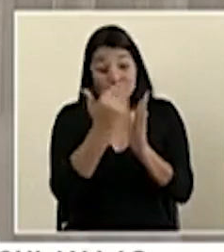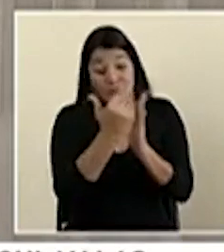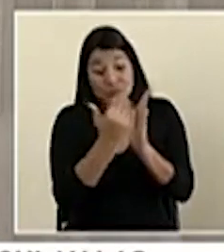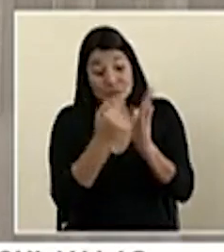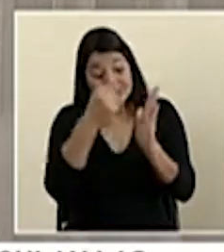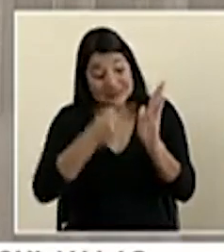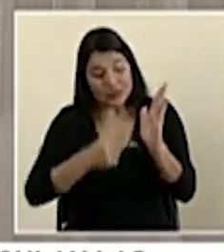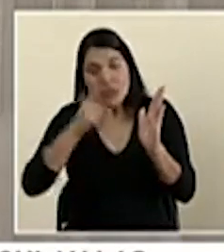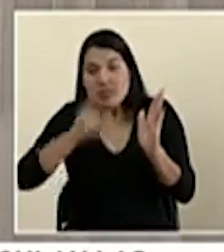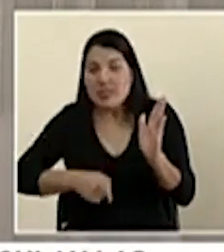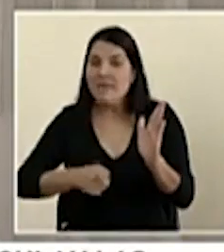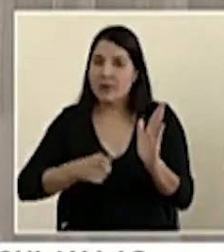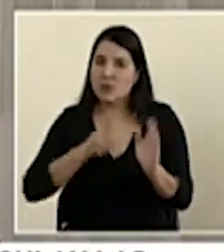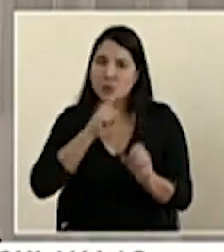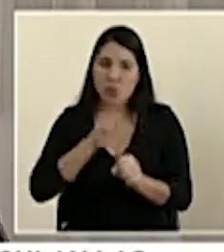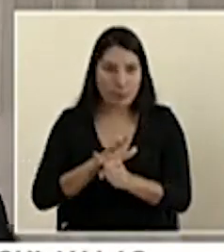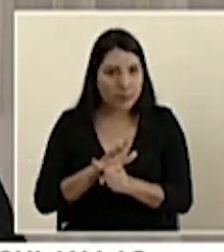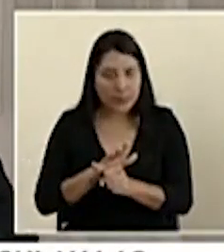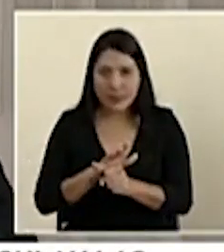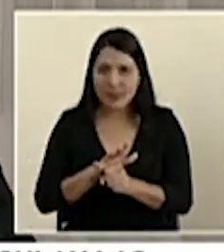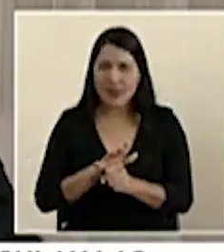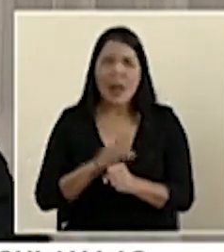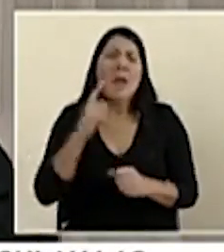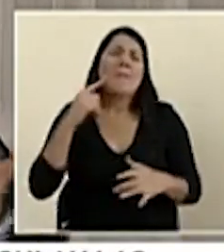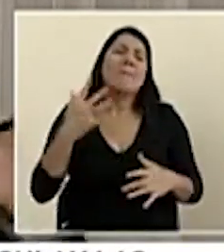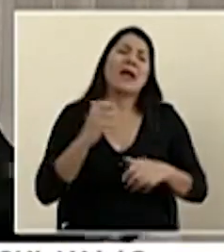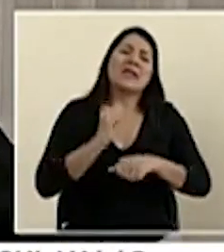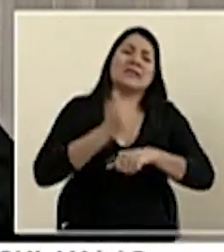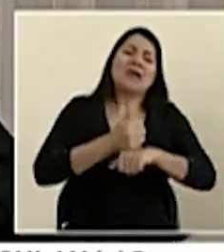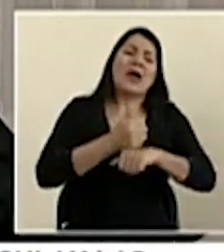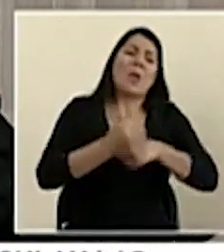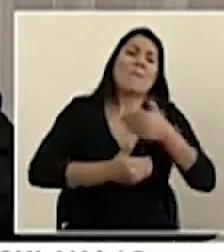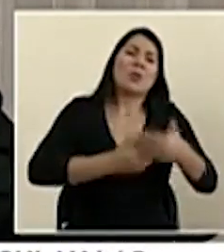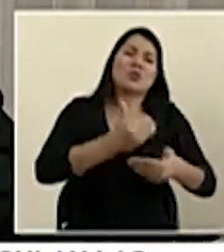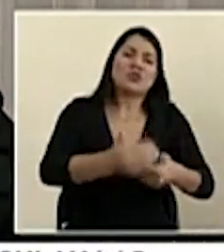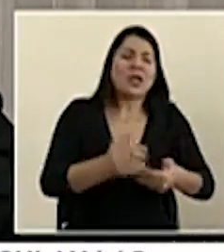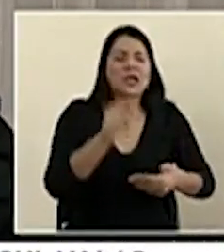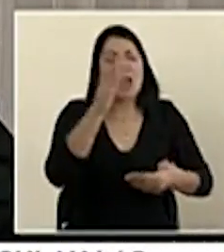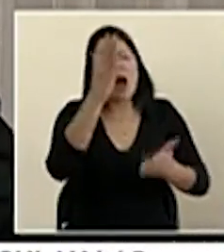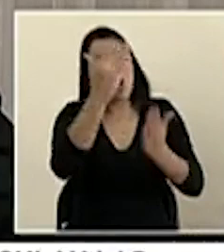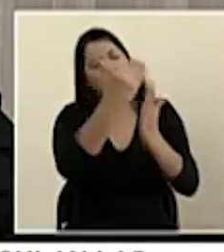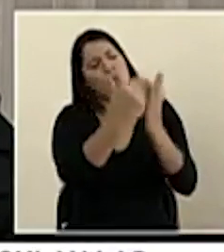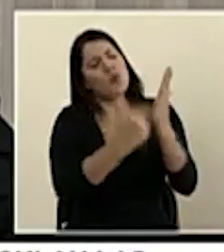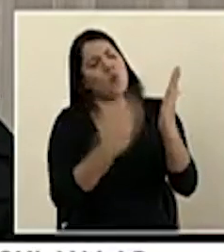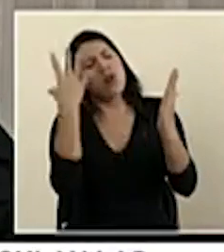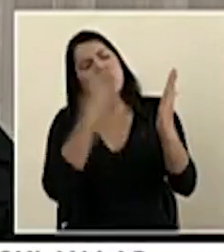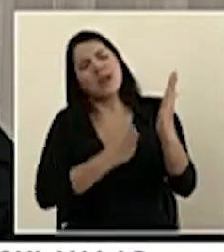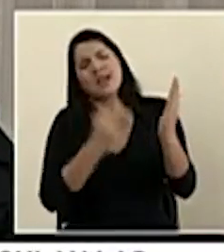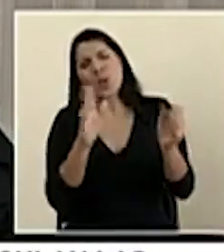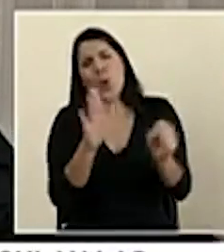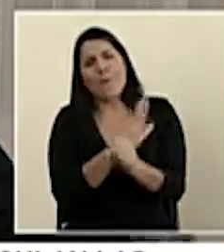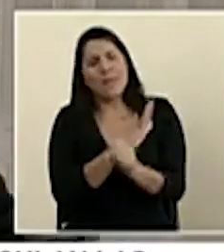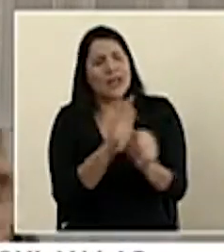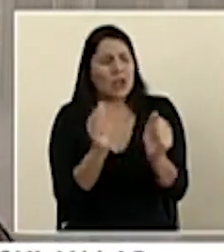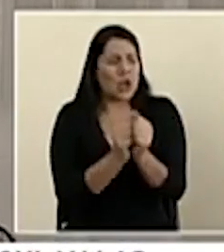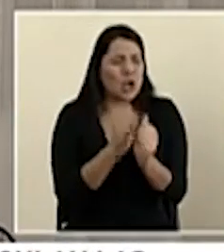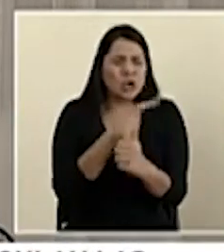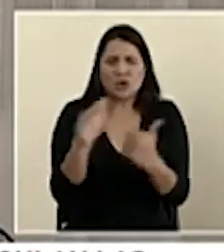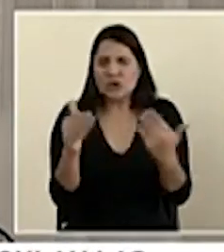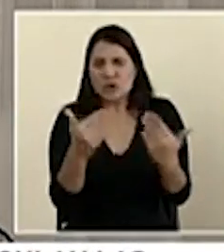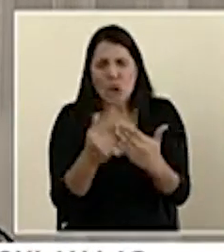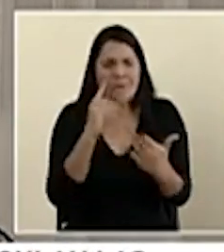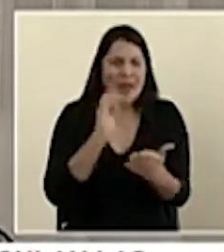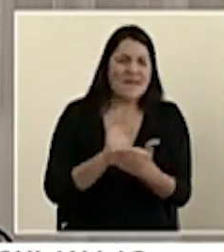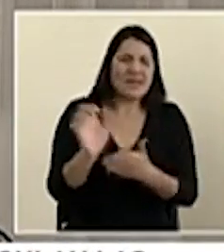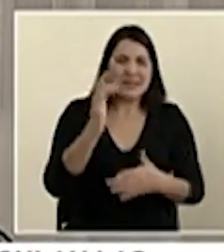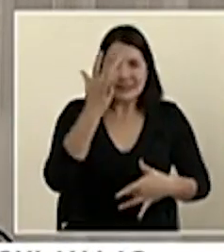que ser sumamente supervisados. Nada hacemos con tener un protocolo sumamente lindo, completo, con todos los componentes para evitar infecciones por COVID